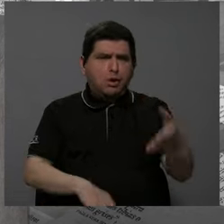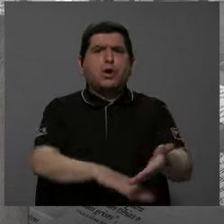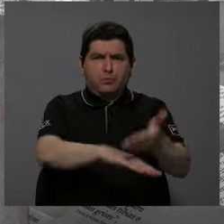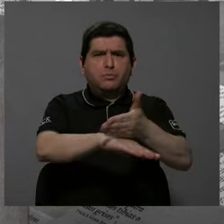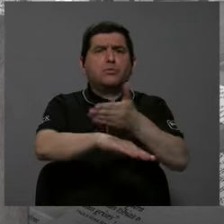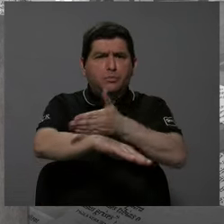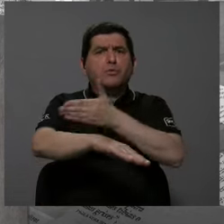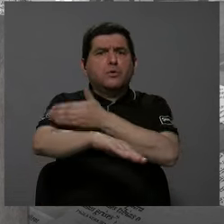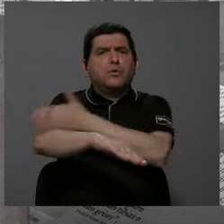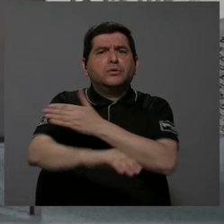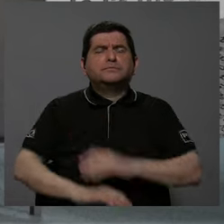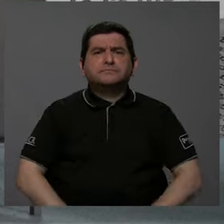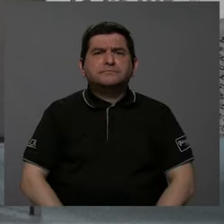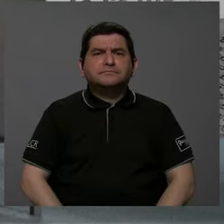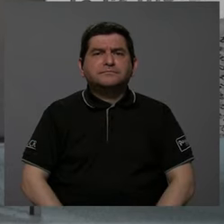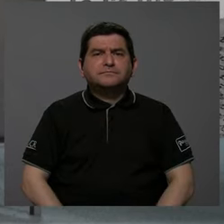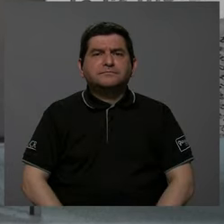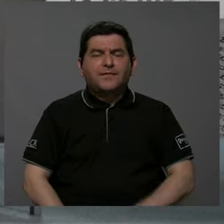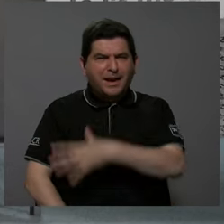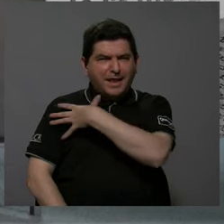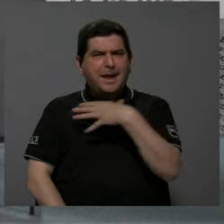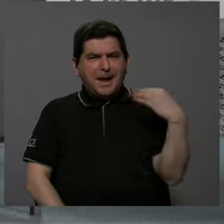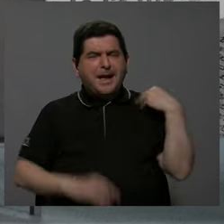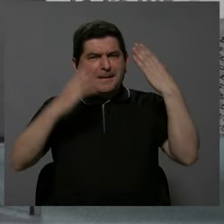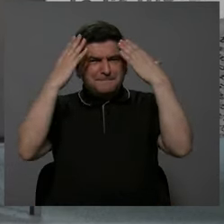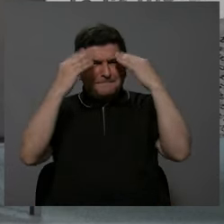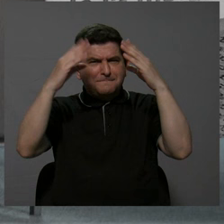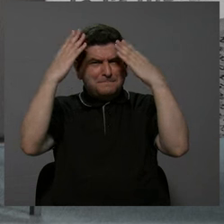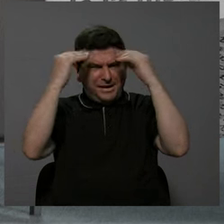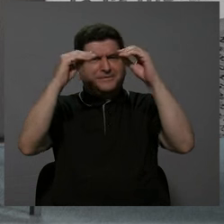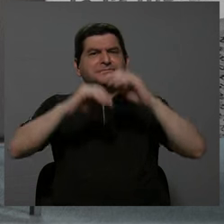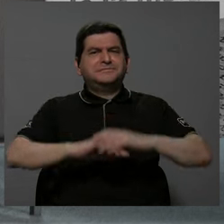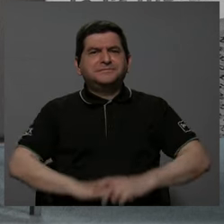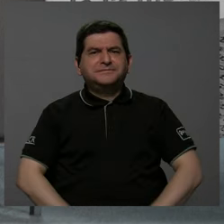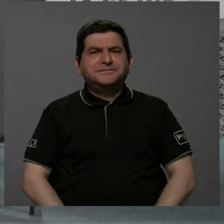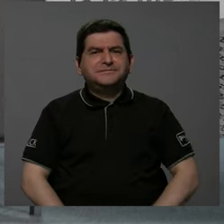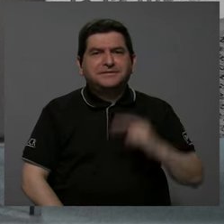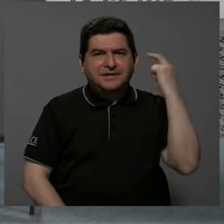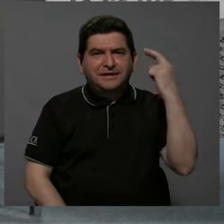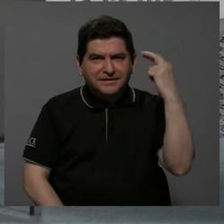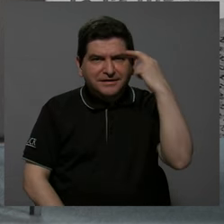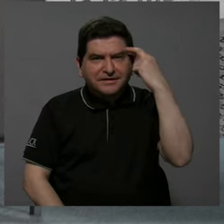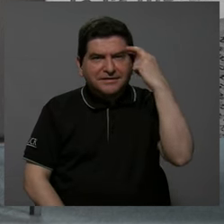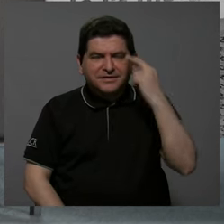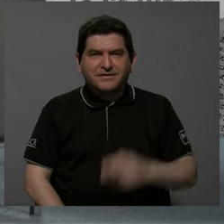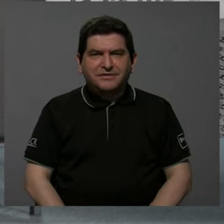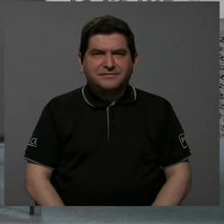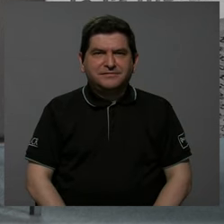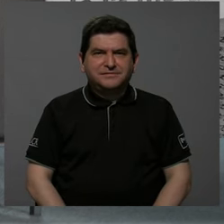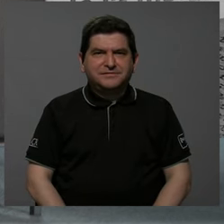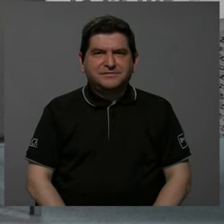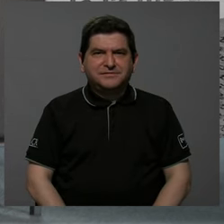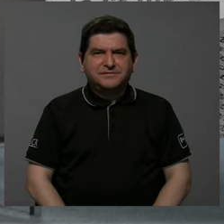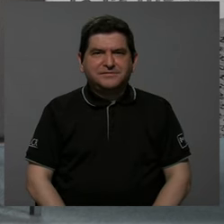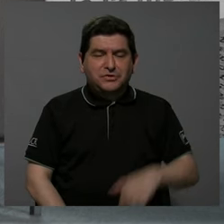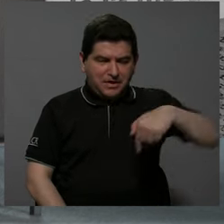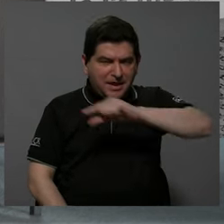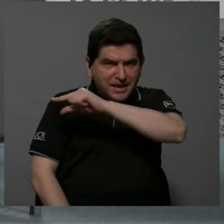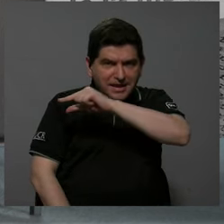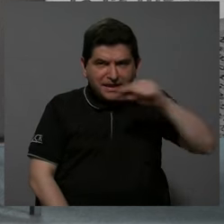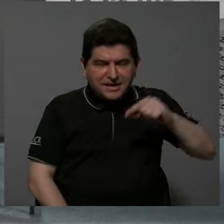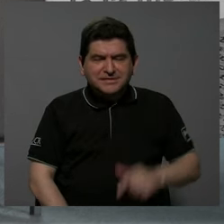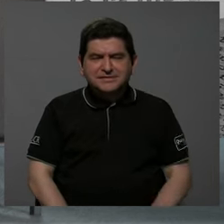han ido avanzando y mucho. Me encanta esa información. Y por eso en esta